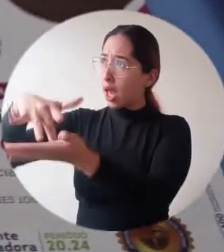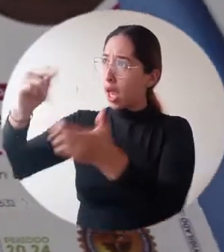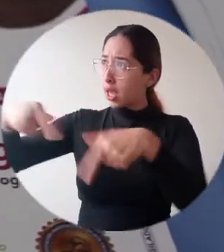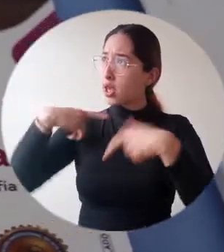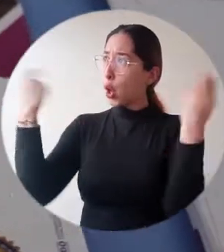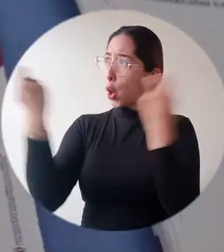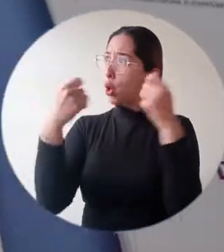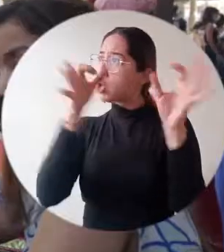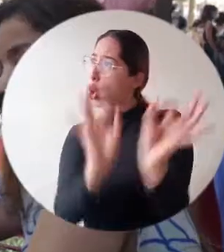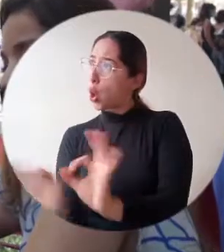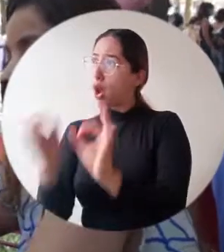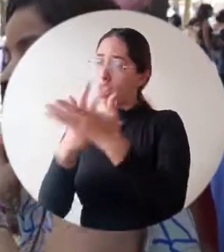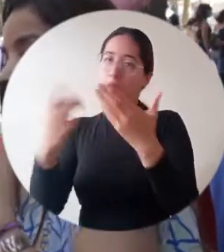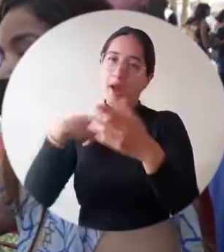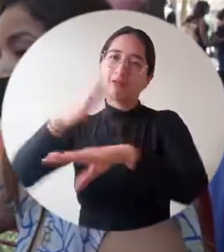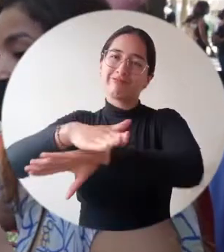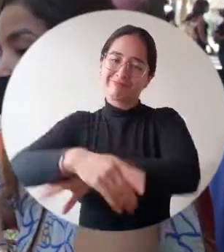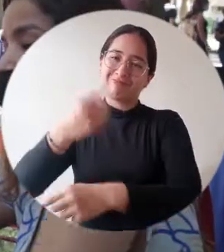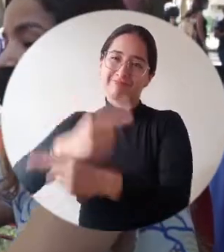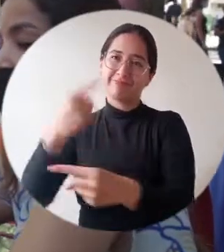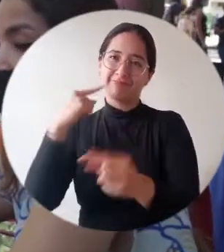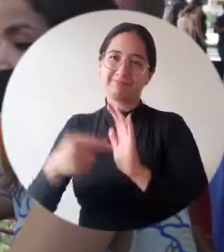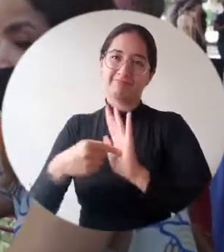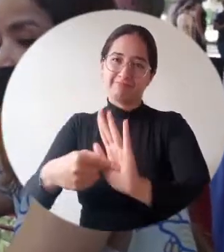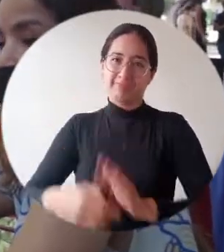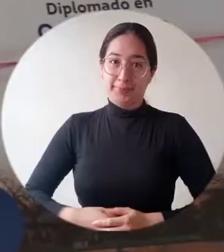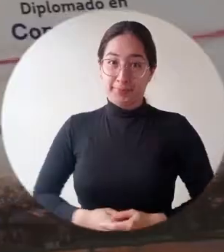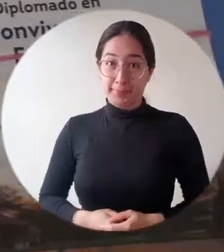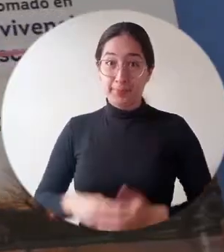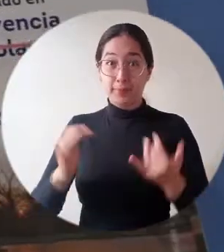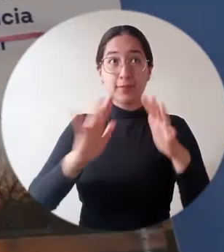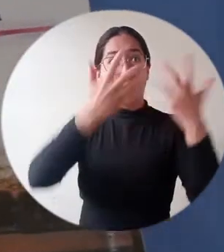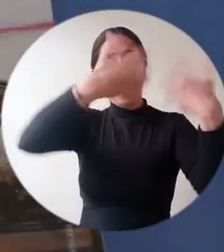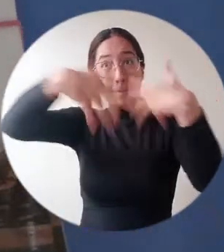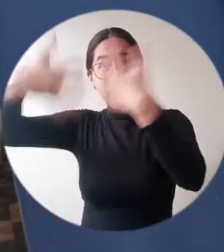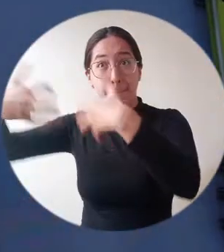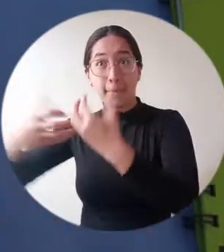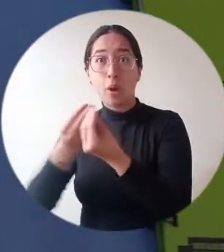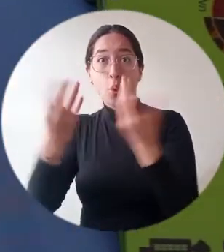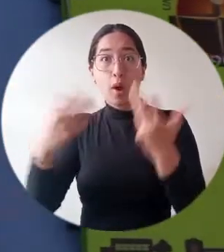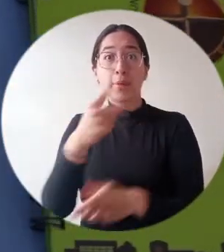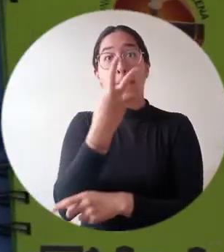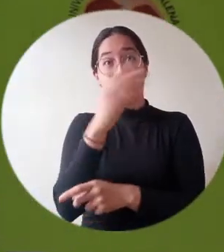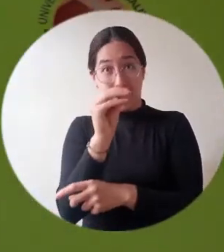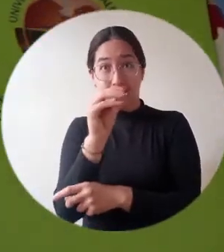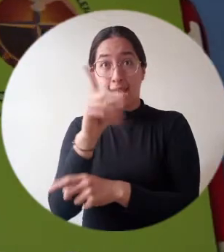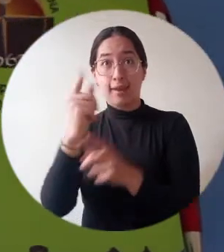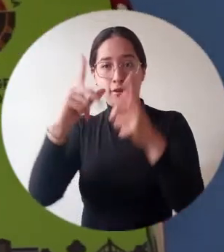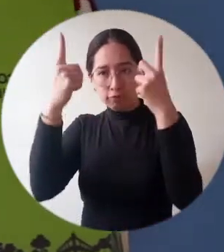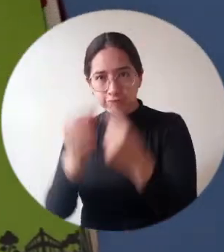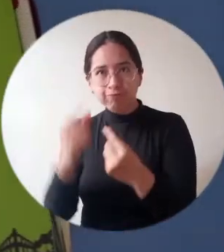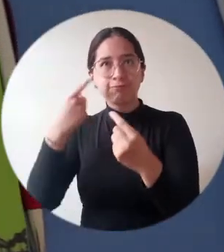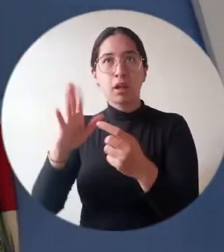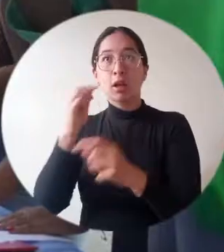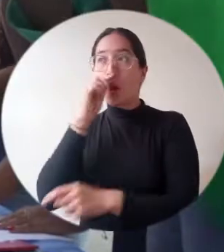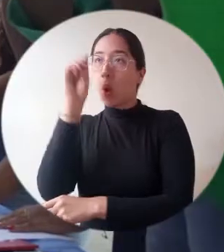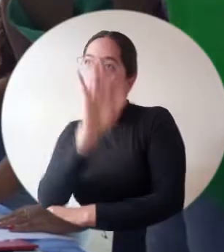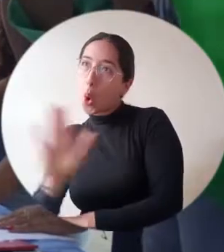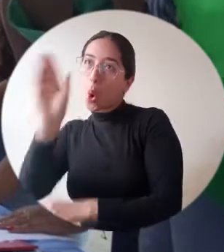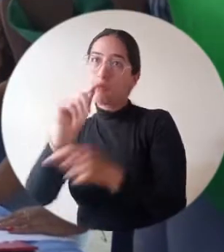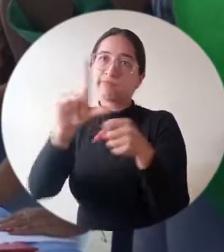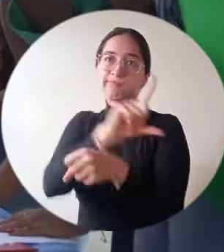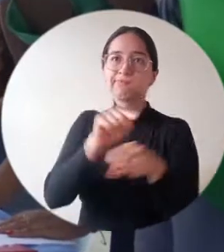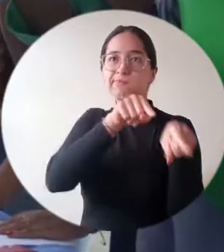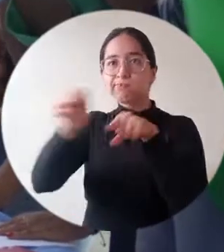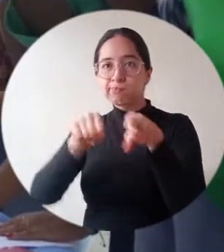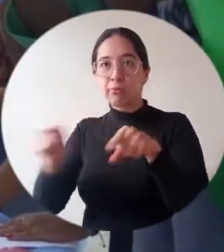resultado que hoy tenemos. Esta iniciativa contó con la participación de 20 empresas locales y nacionales pertenecientes a diversos sectores de la economía, las cuales